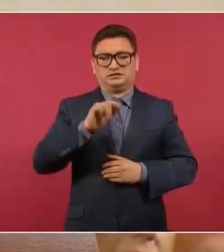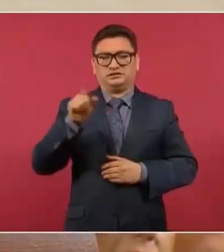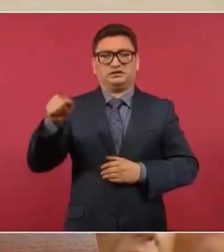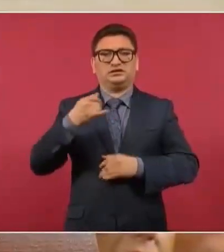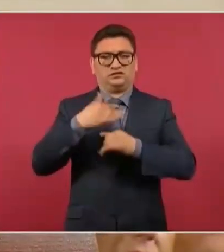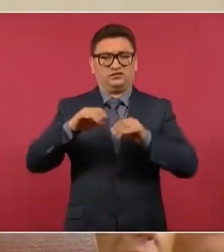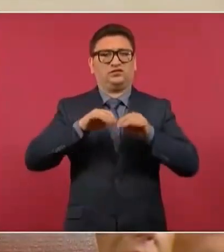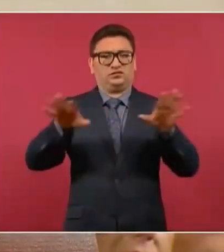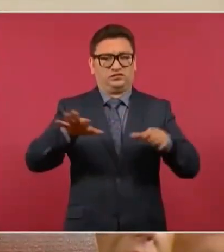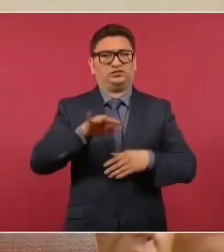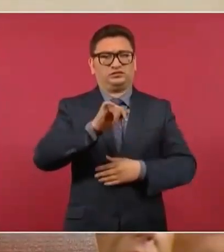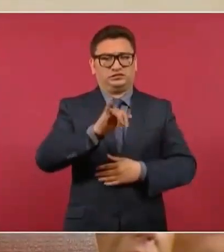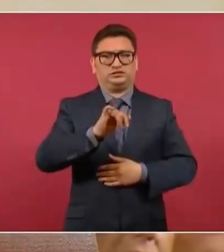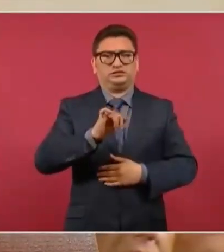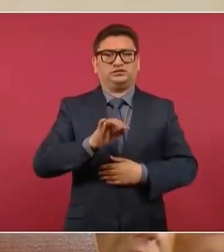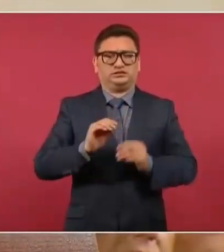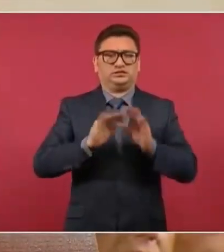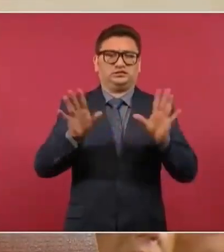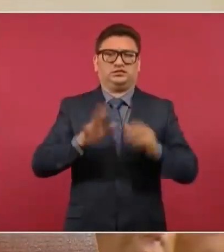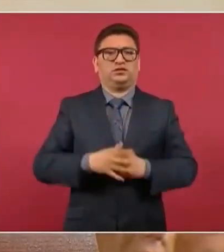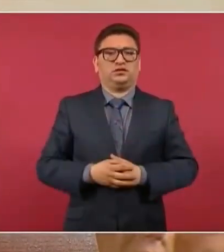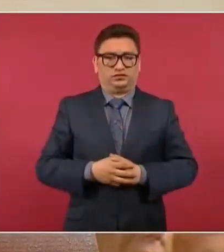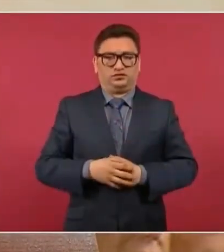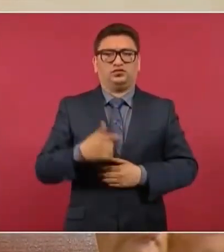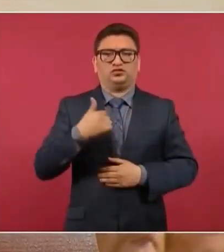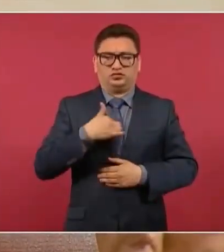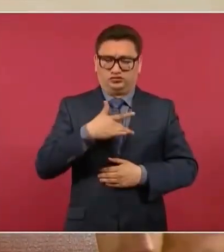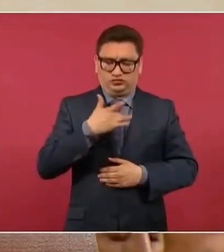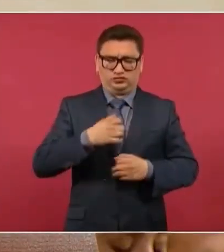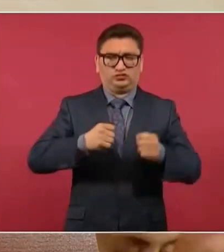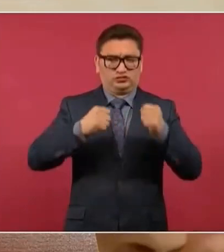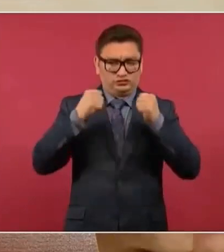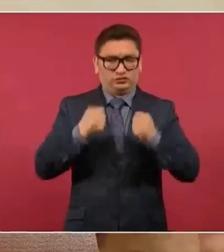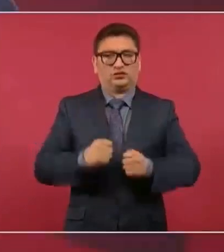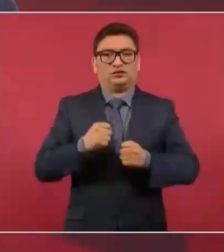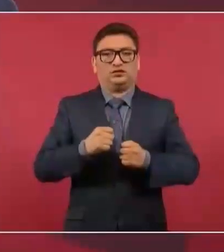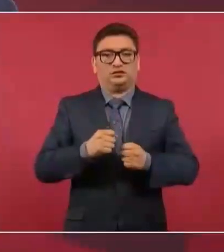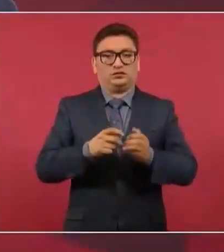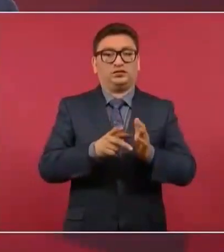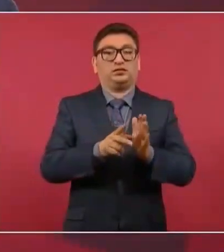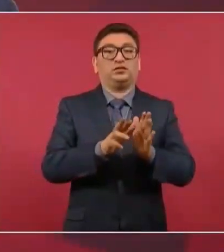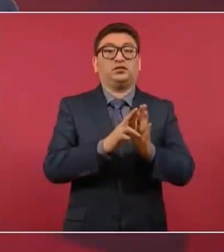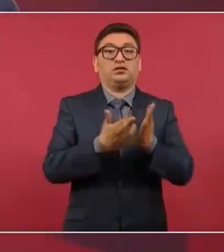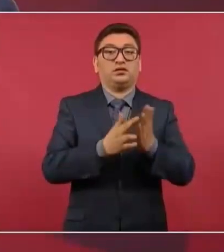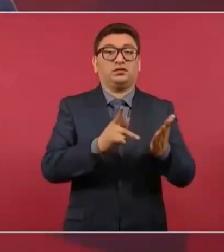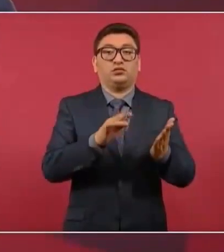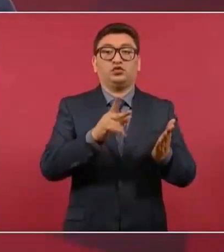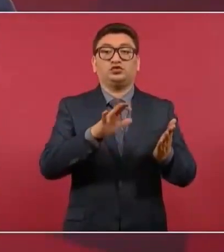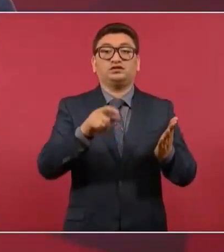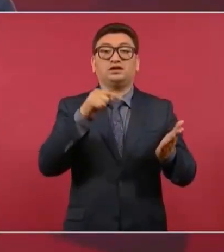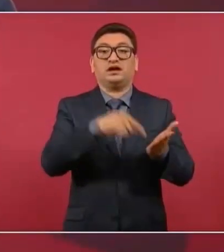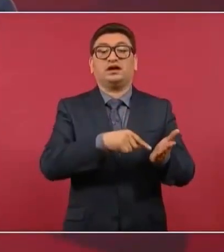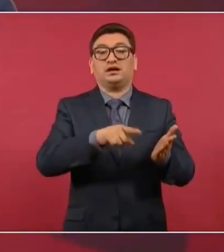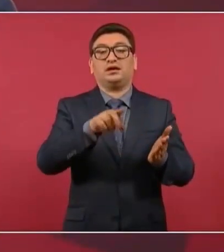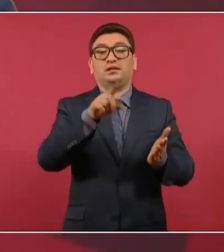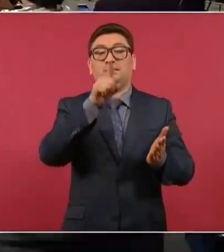informó. Que es la que informó. Y sostengo que el proceso miente